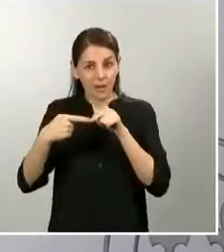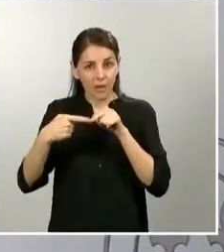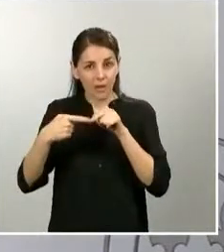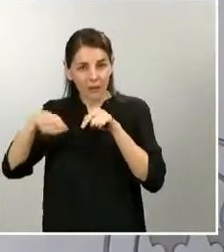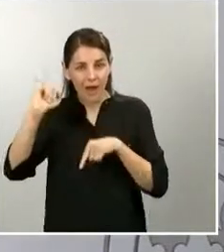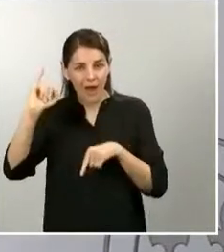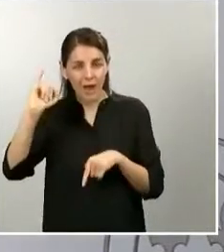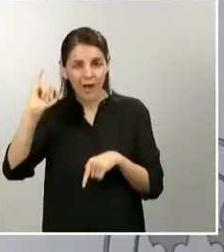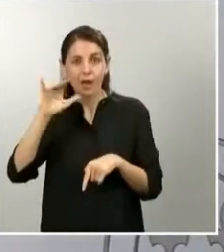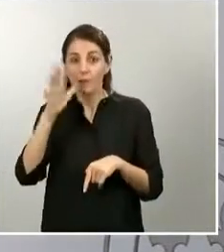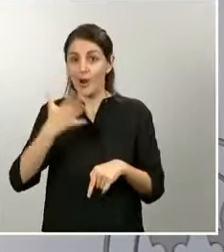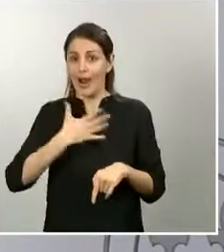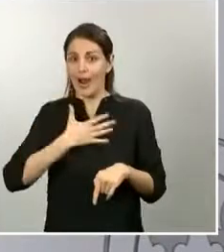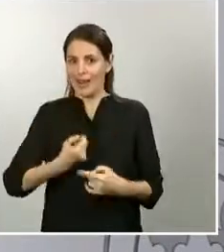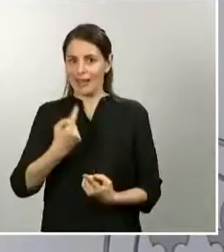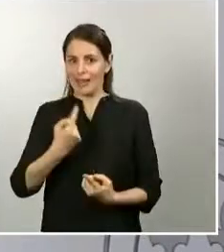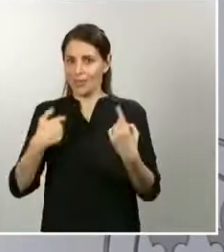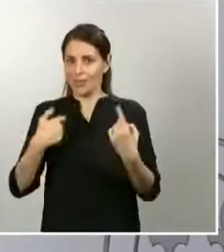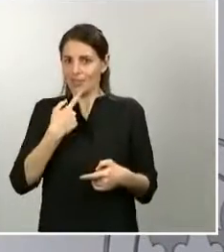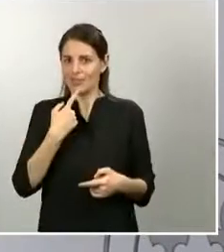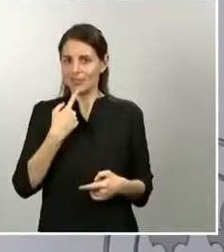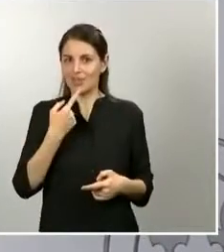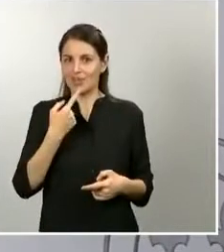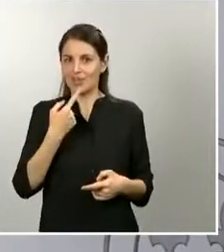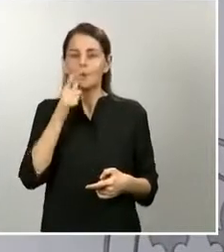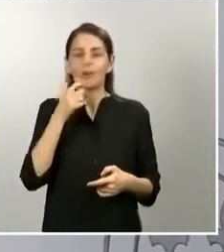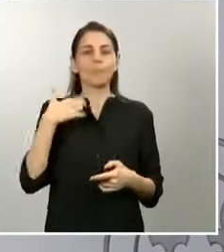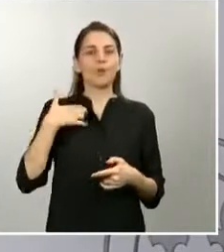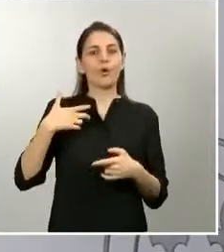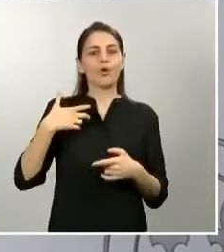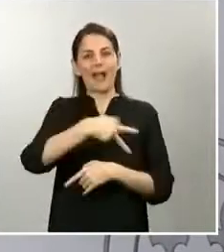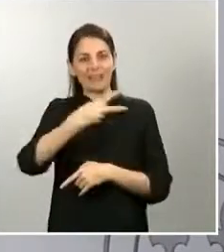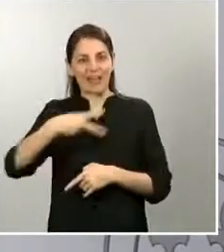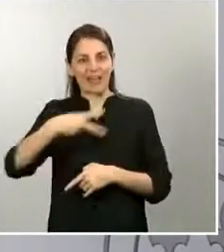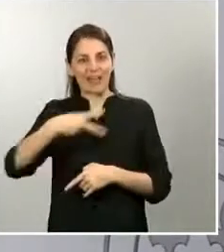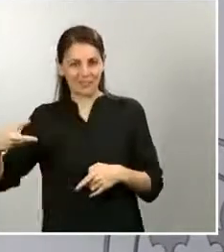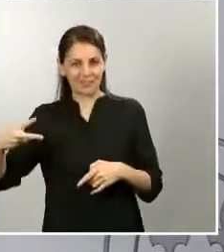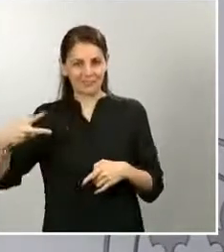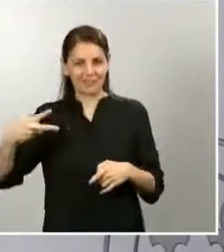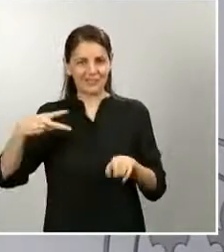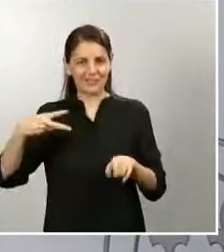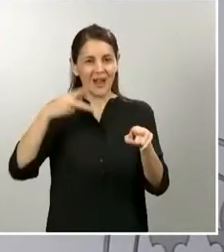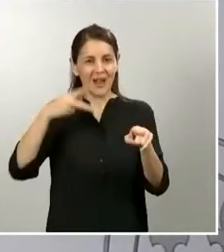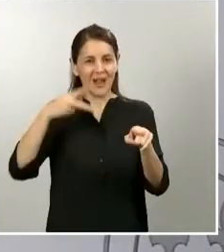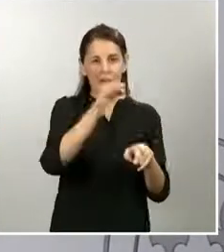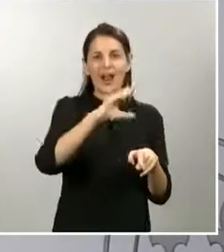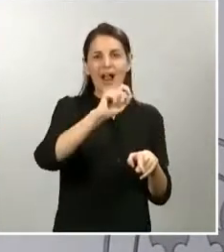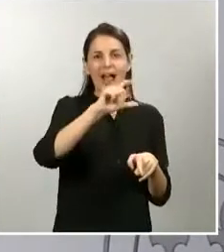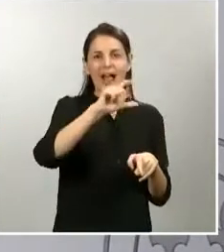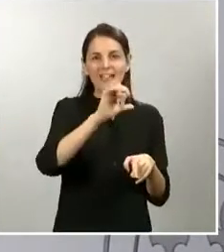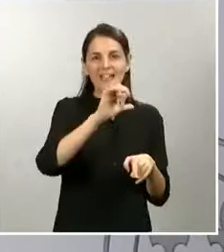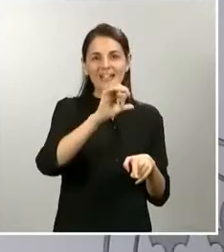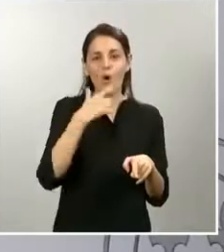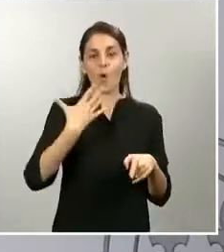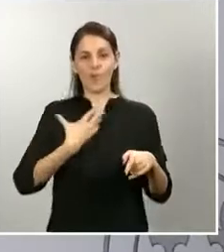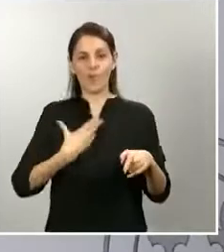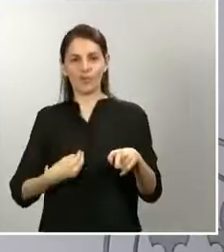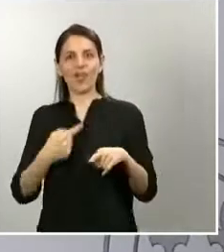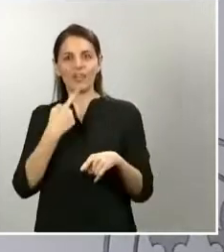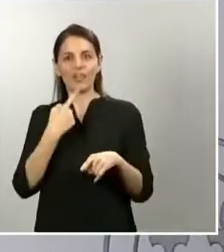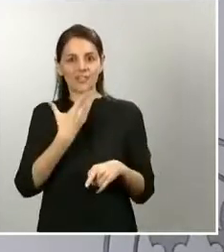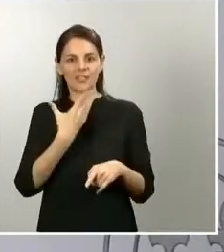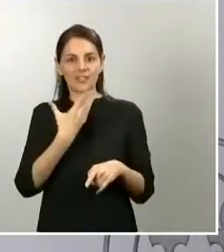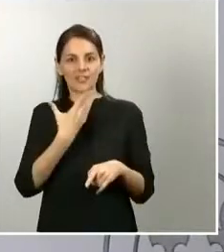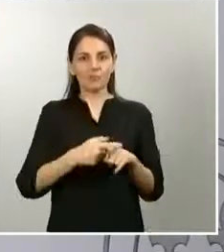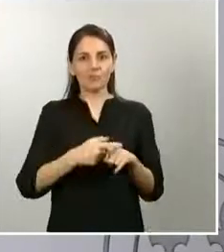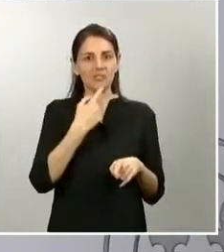caso de municipios de Cantabria, como Cangas, han llegado a dictar un bando, o de Murcia. ¿Tienen ustedes datos acerca de estas cuestiones?